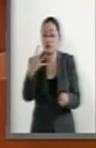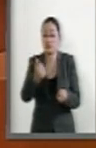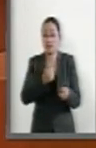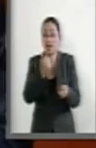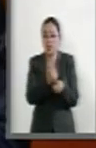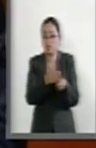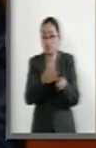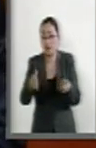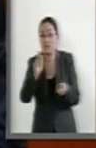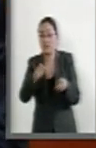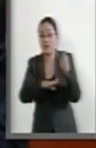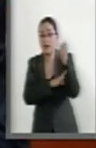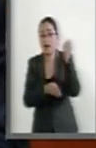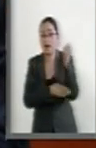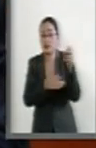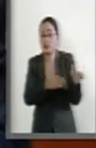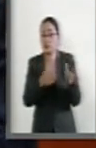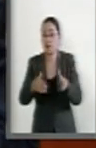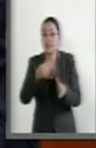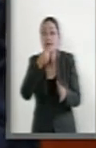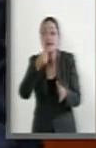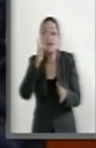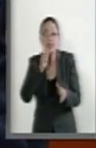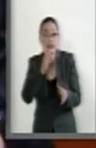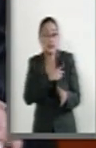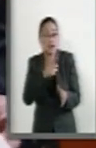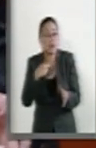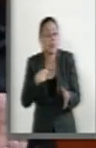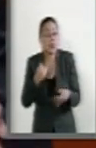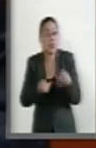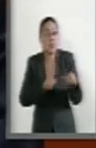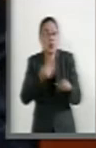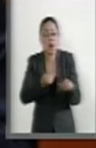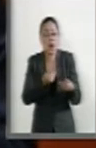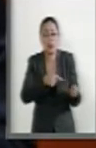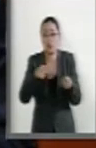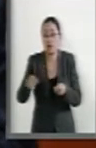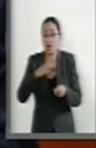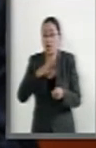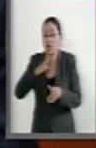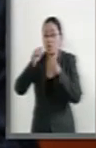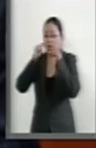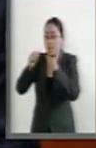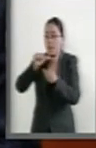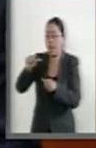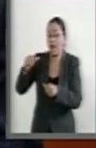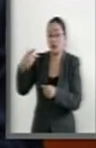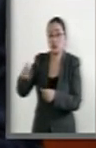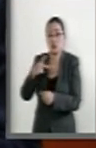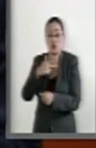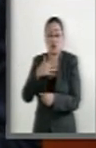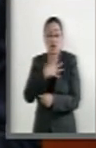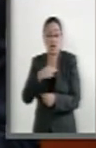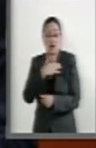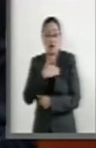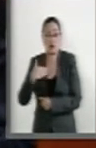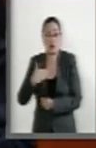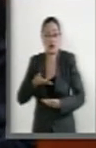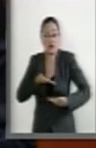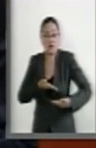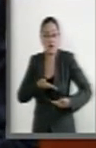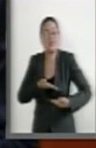de edad. Niñas que deberían estar jugando y no amamantando a pequeños.